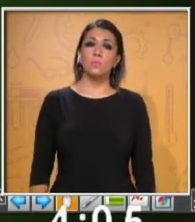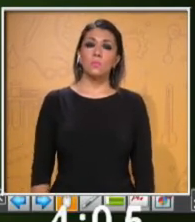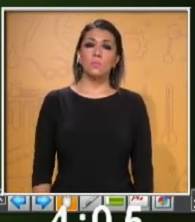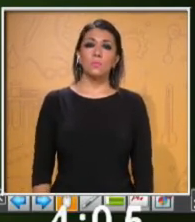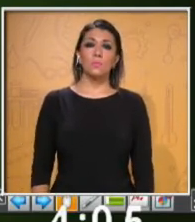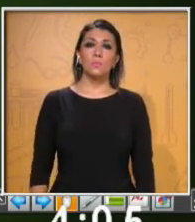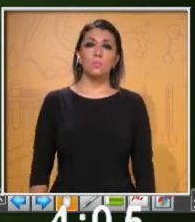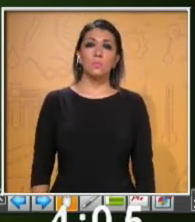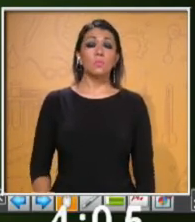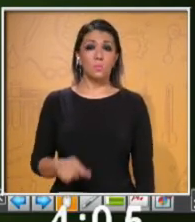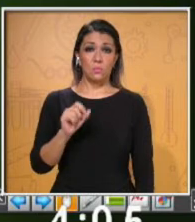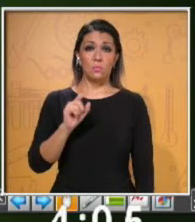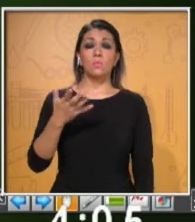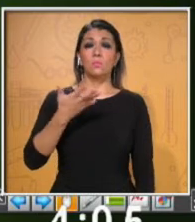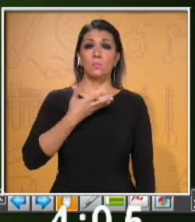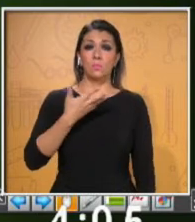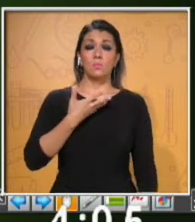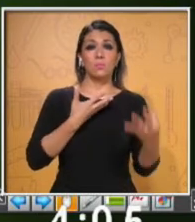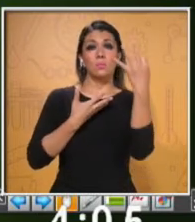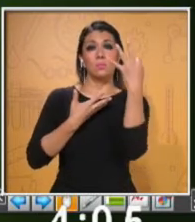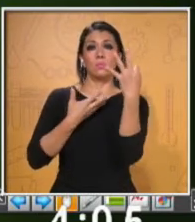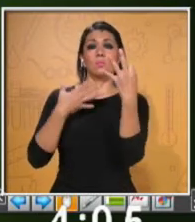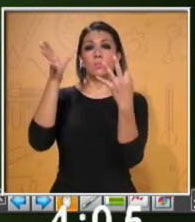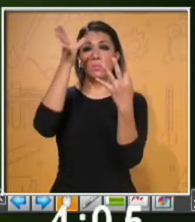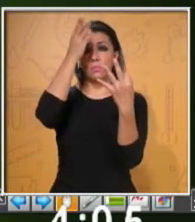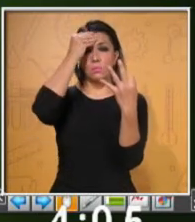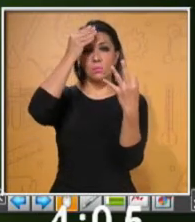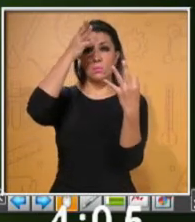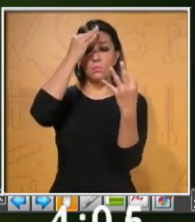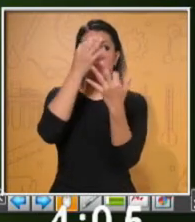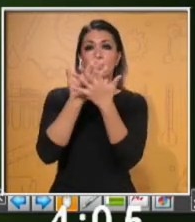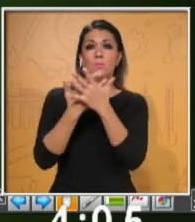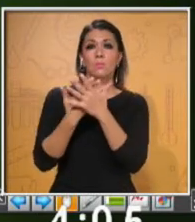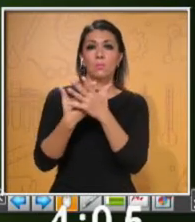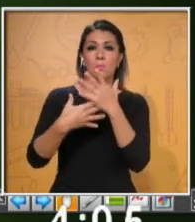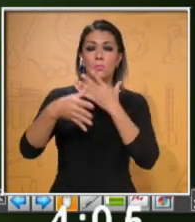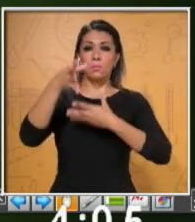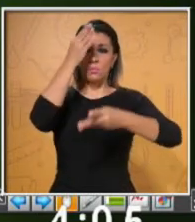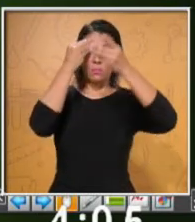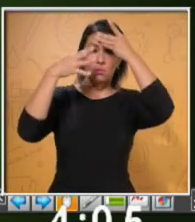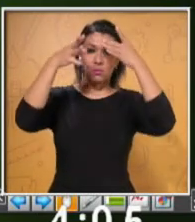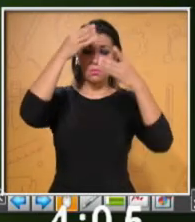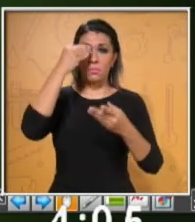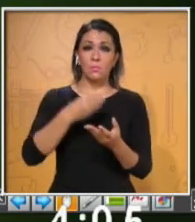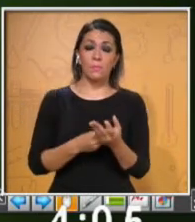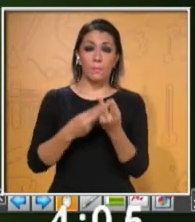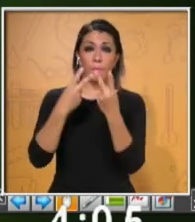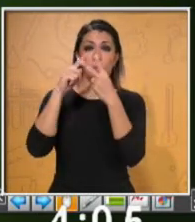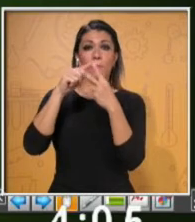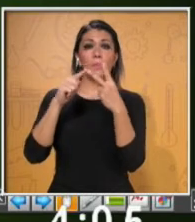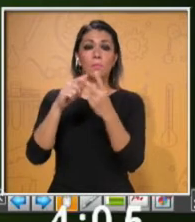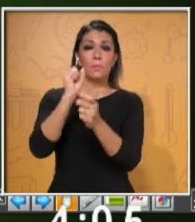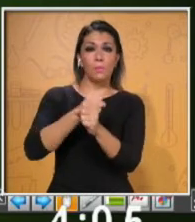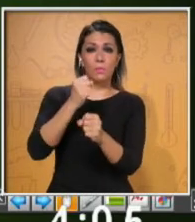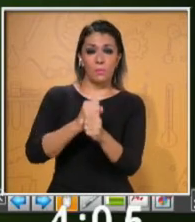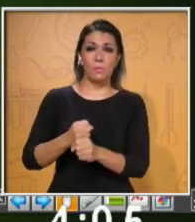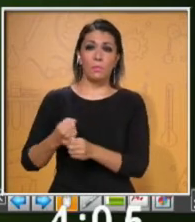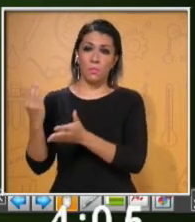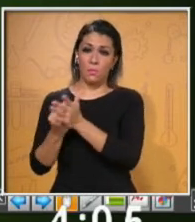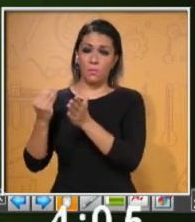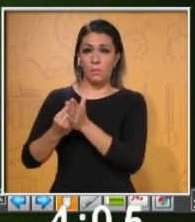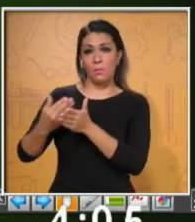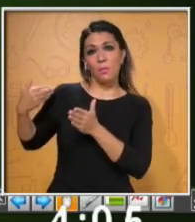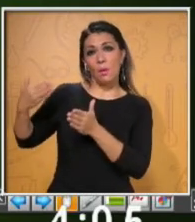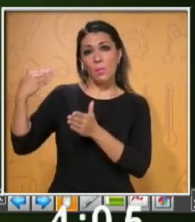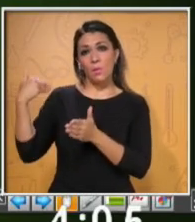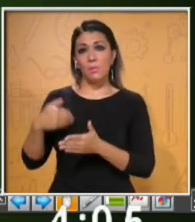have three. Tenemos tres aprendizajes esperados. Hemos estado practicando dos en las últimas clases. The first one, select